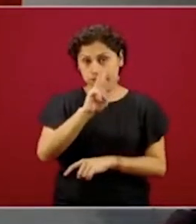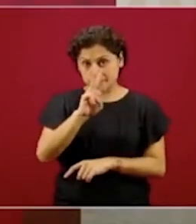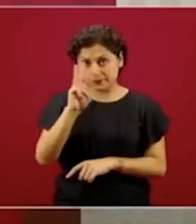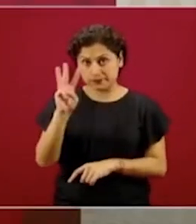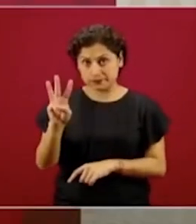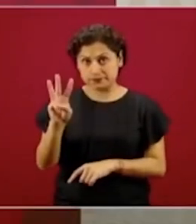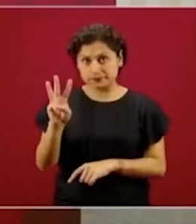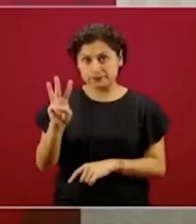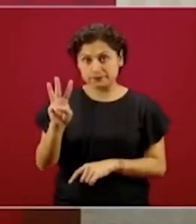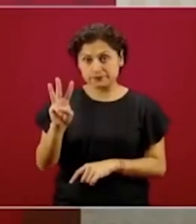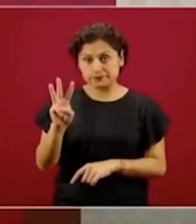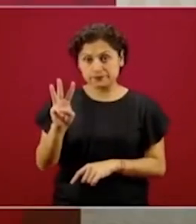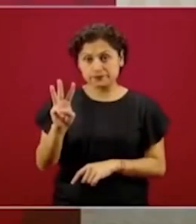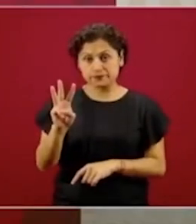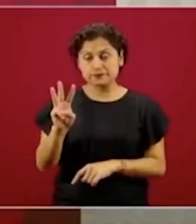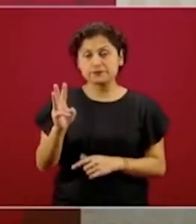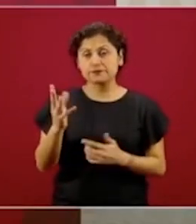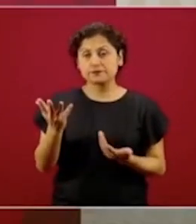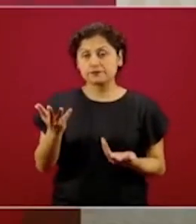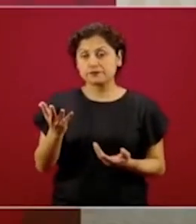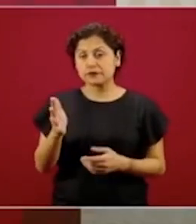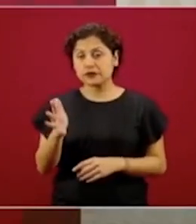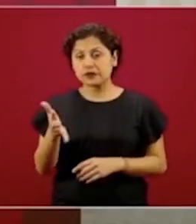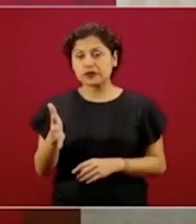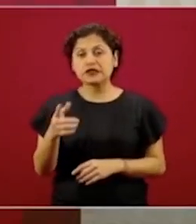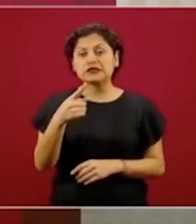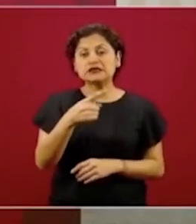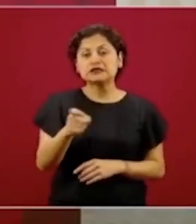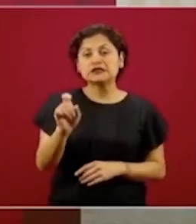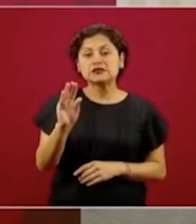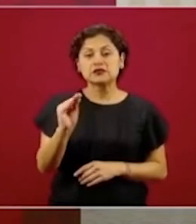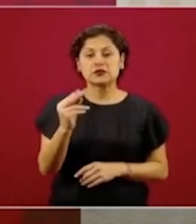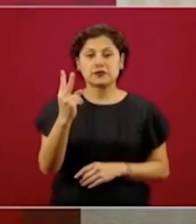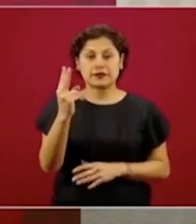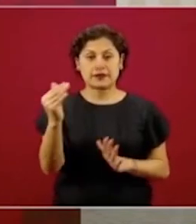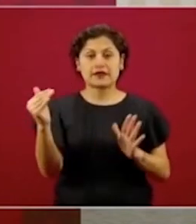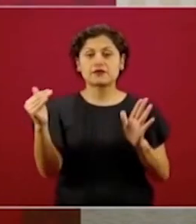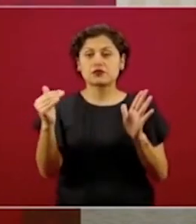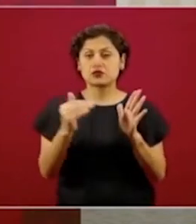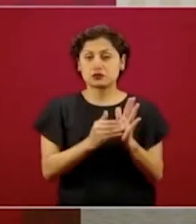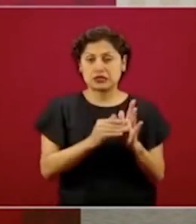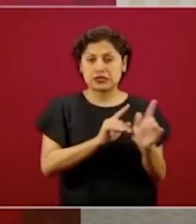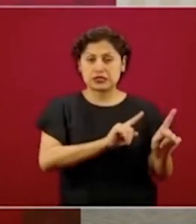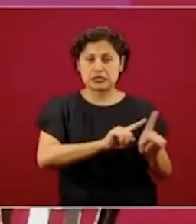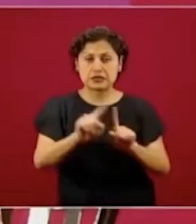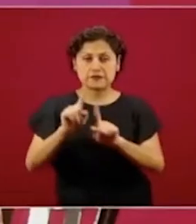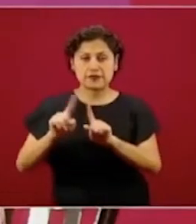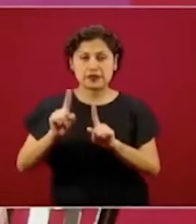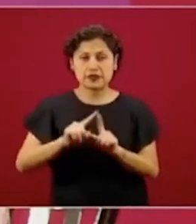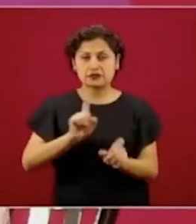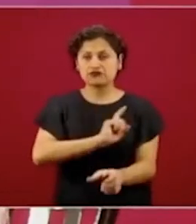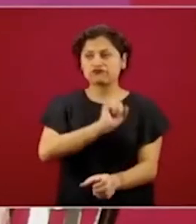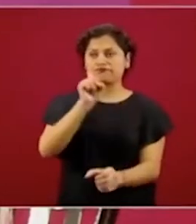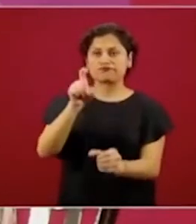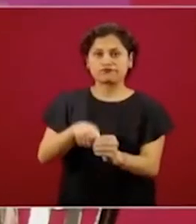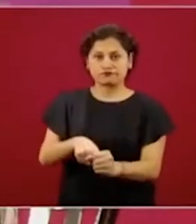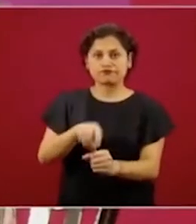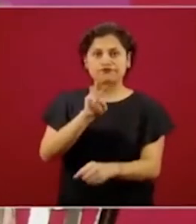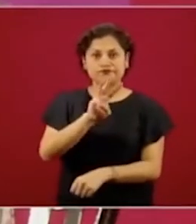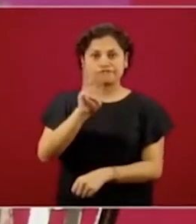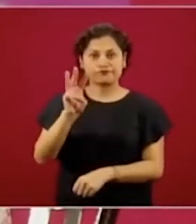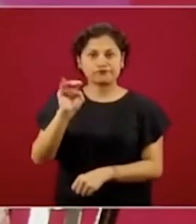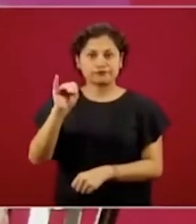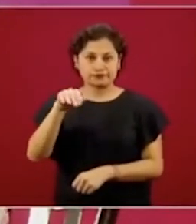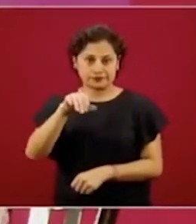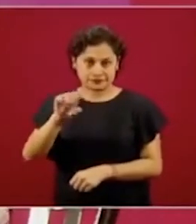casi 192 mil solicitudes llegaron al instituto. Aquí la